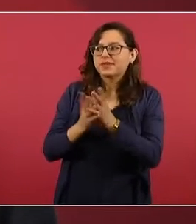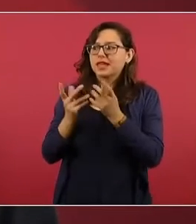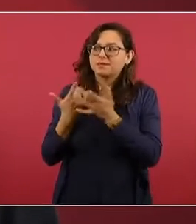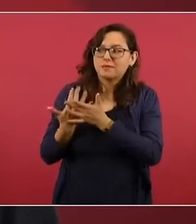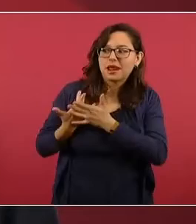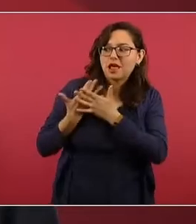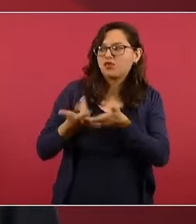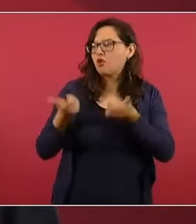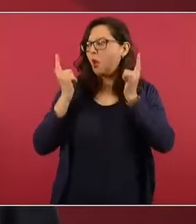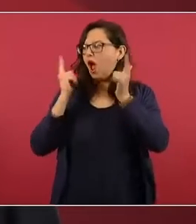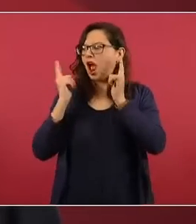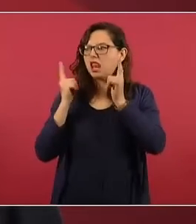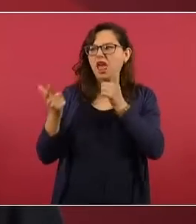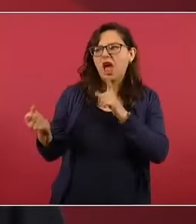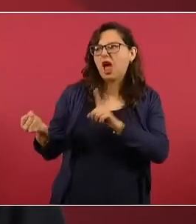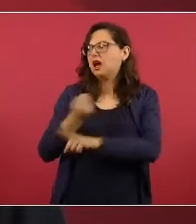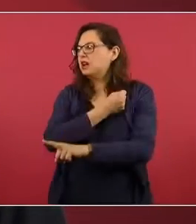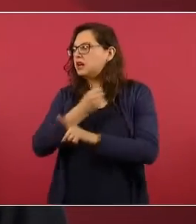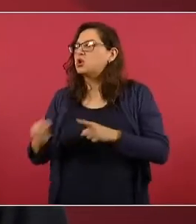las elecciones. En